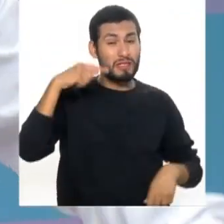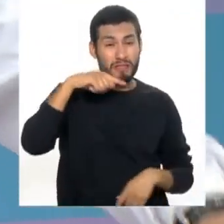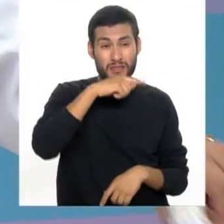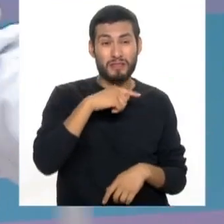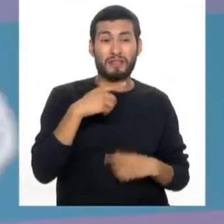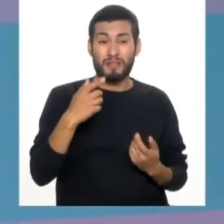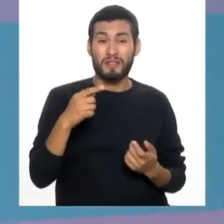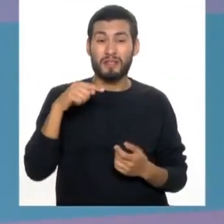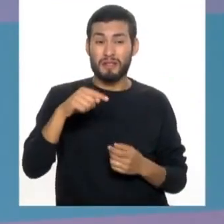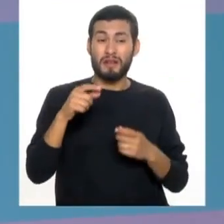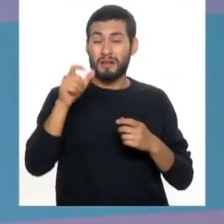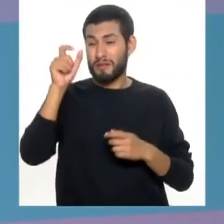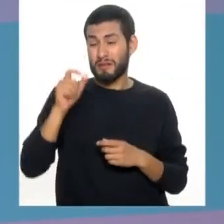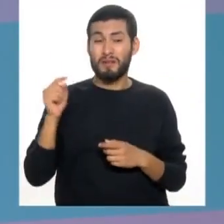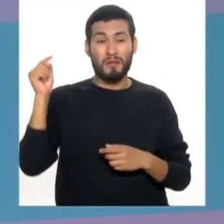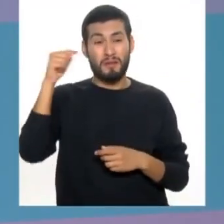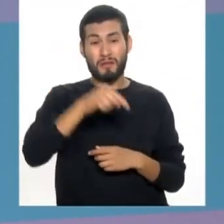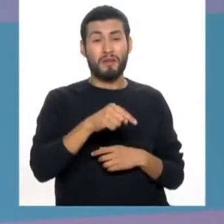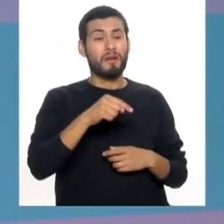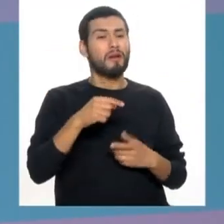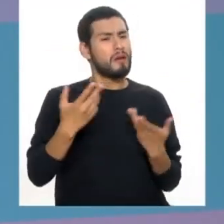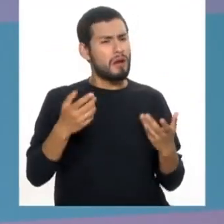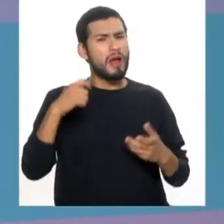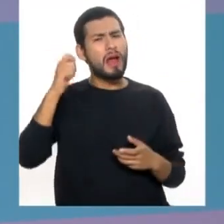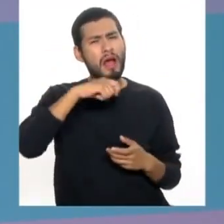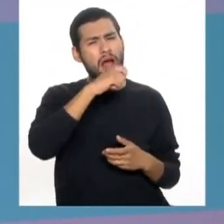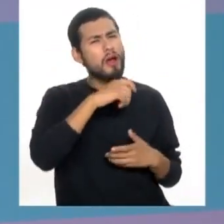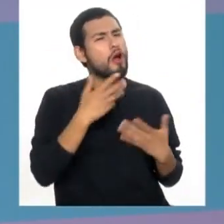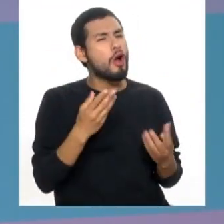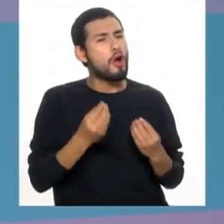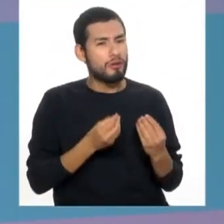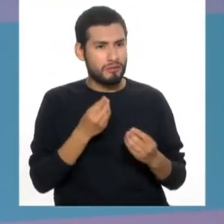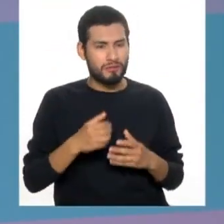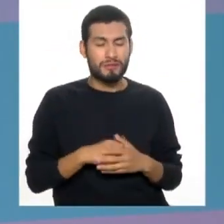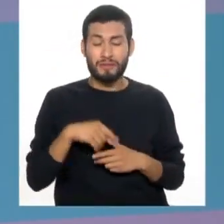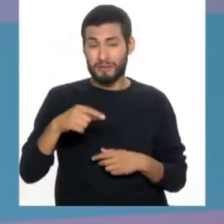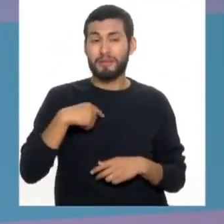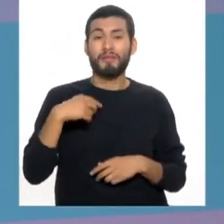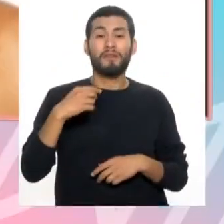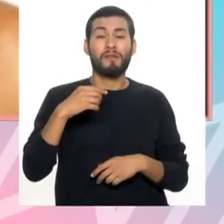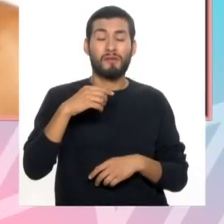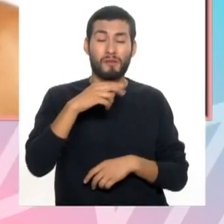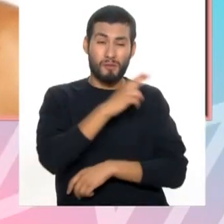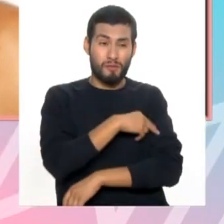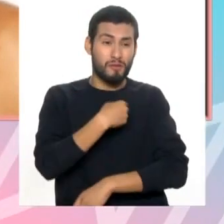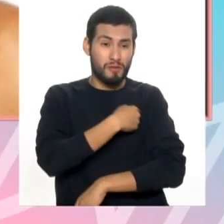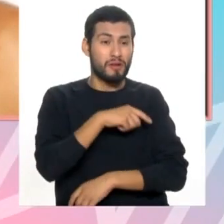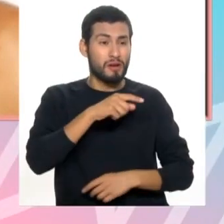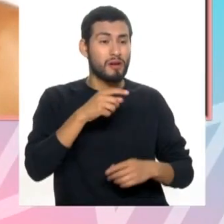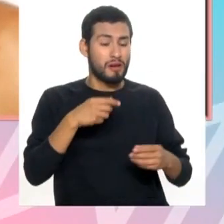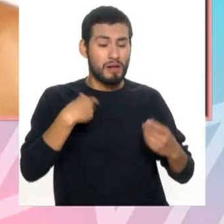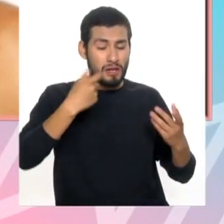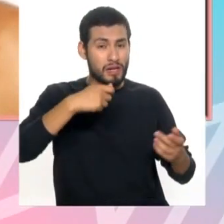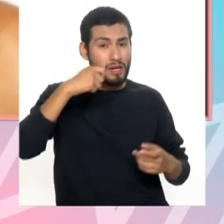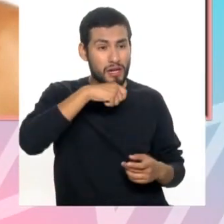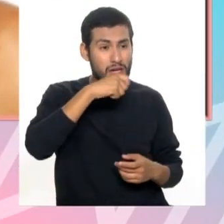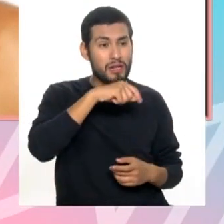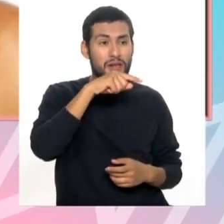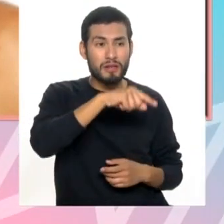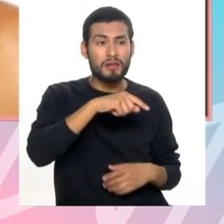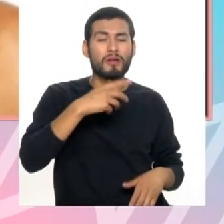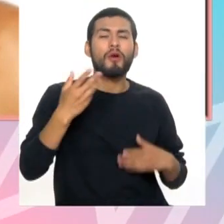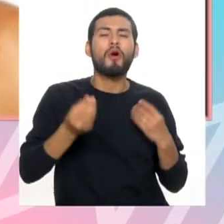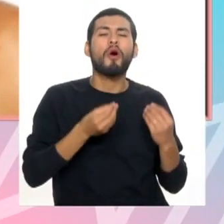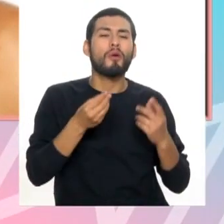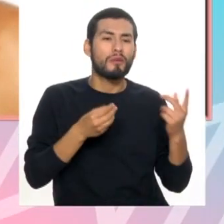Uno, cuando llega el paciente al consultorio, vemos cómo se cepilla. Nosotros en la clínica, ¿qué hacemos ahí? Le damos un cepillo al paciente, lo que se llama un cepillo y